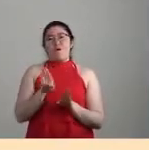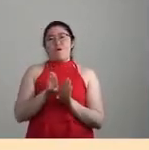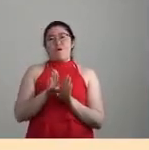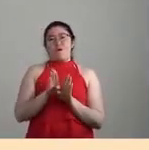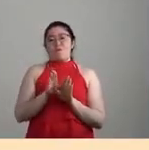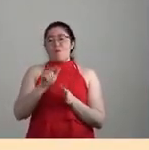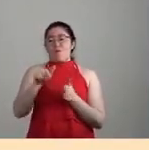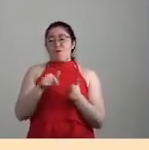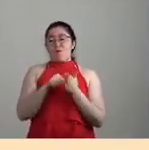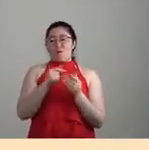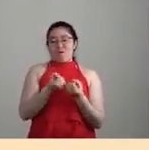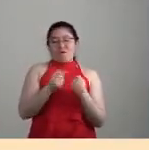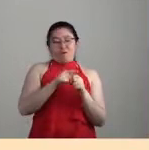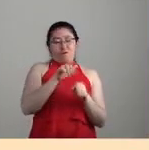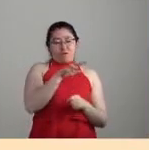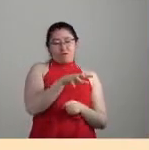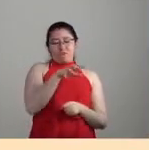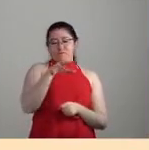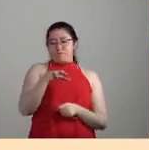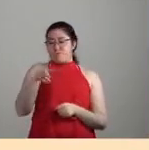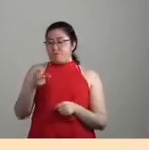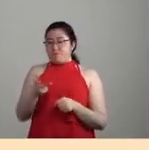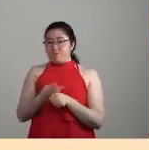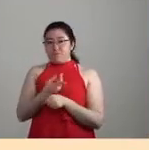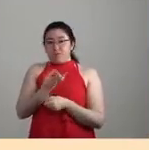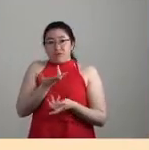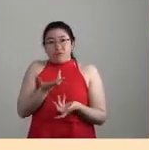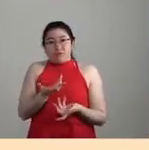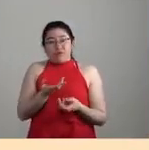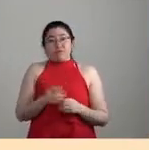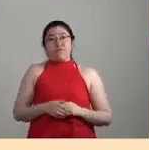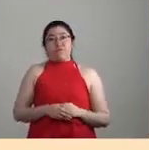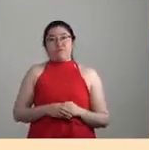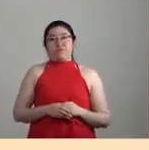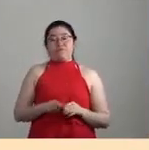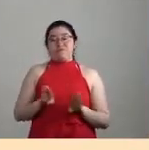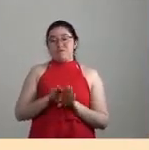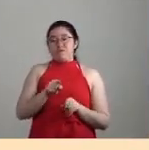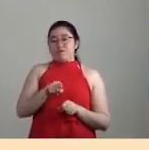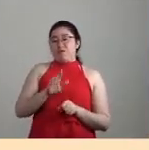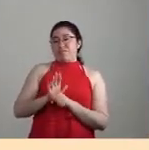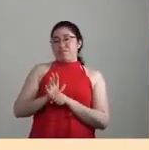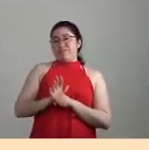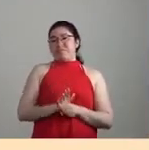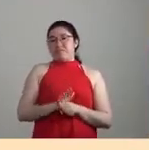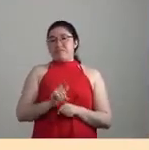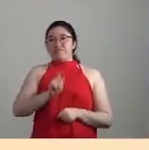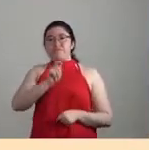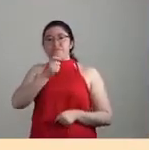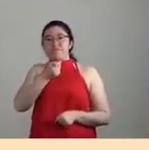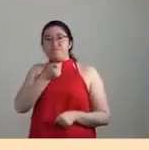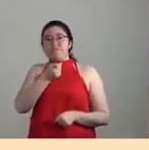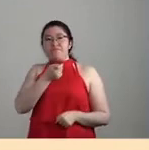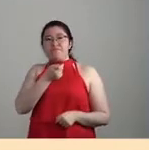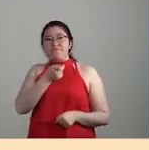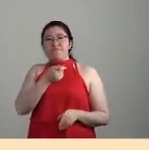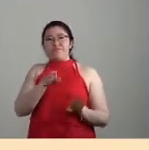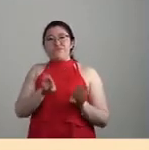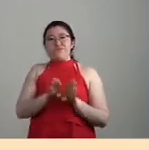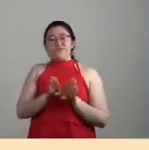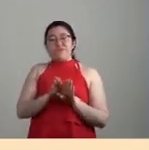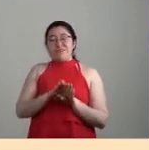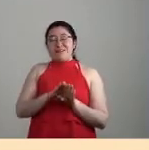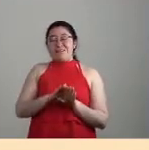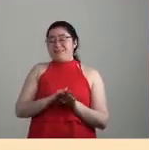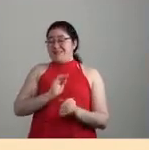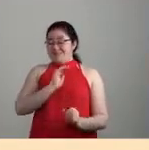en un espacio social, pues, sometido a presiones que él considera prácticamente, pues, en términos casi terminales,